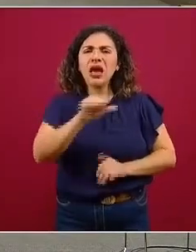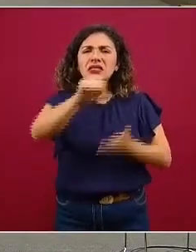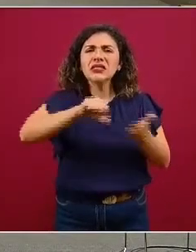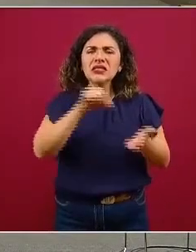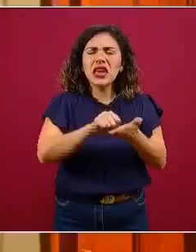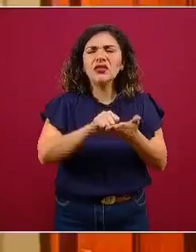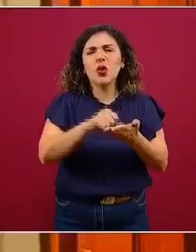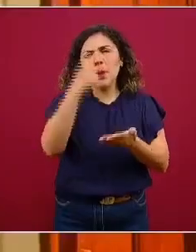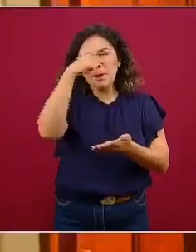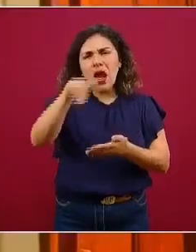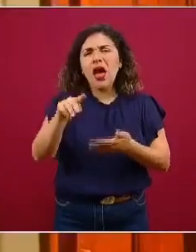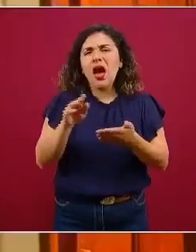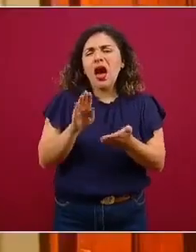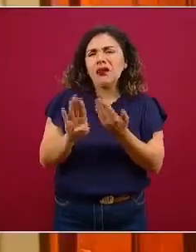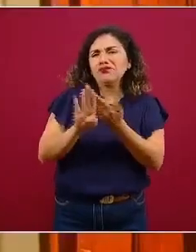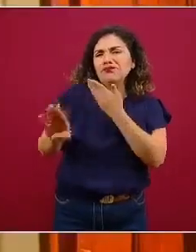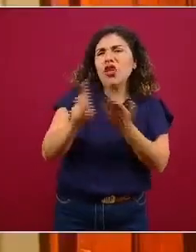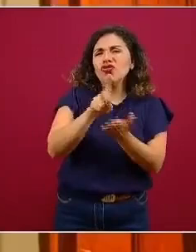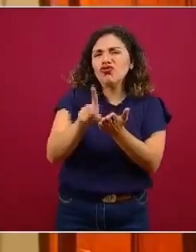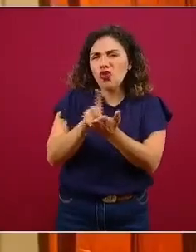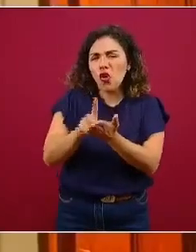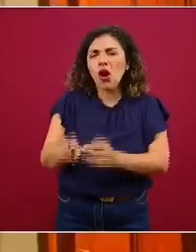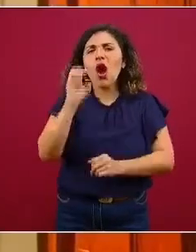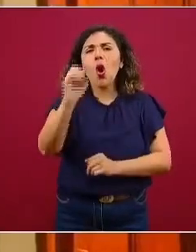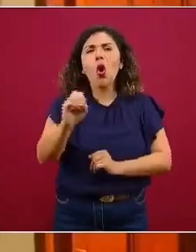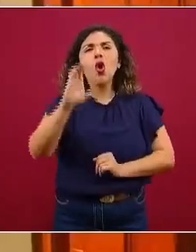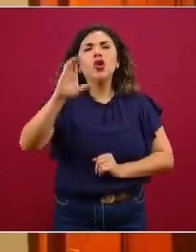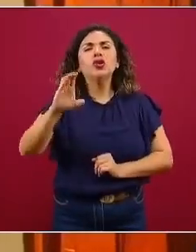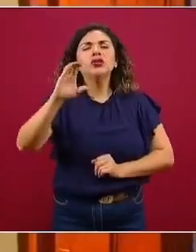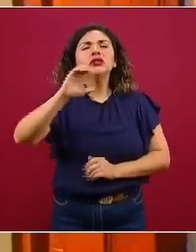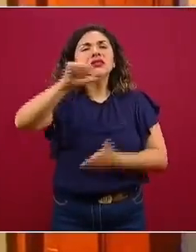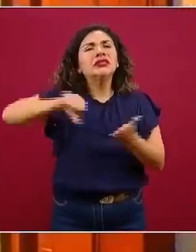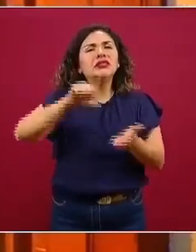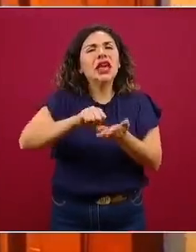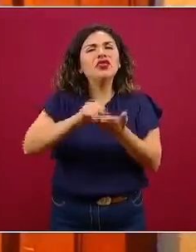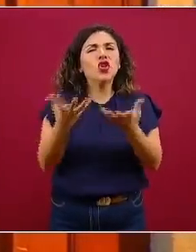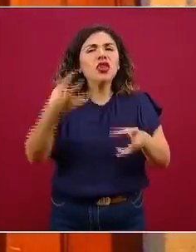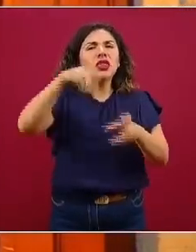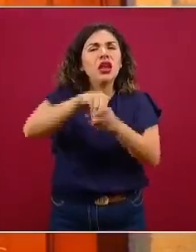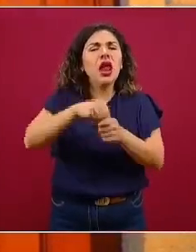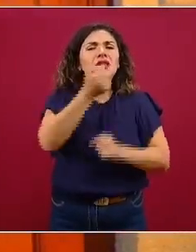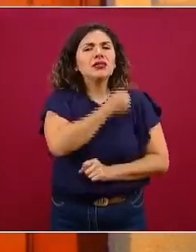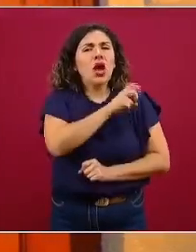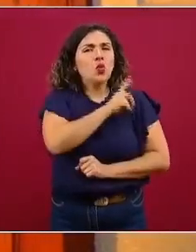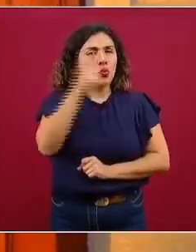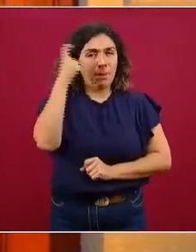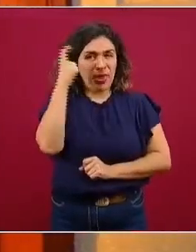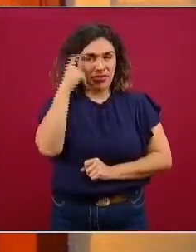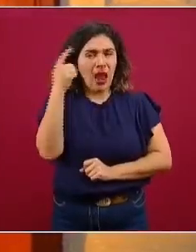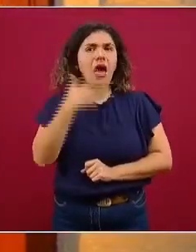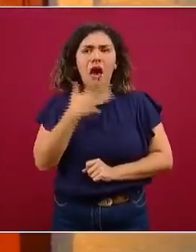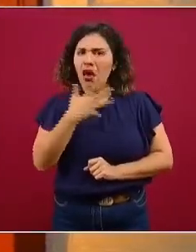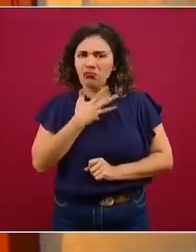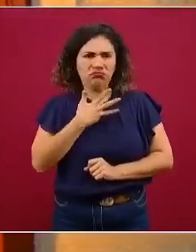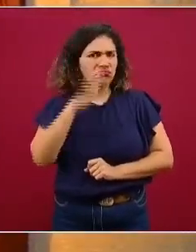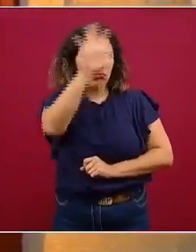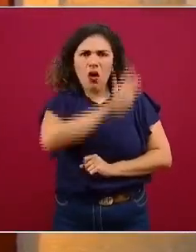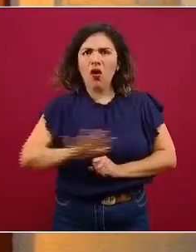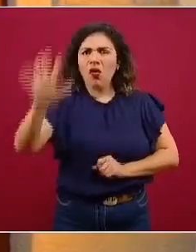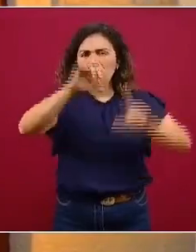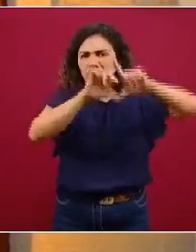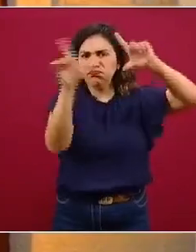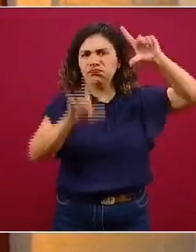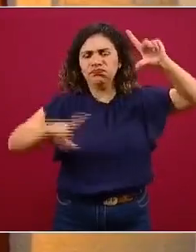Atención para Prevención de Adicciones o los Centros Integrales de Salud Mental que se encuentran a lo largo de todo